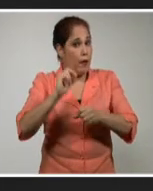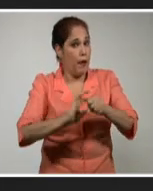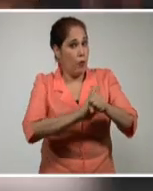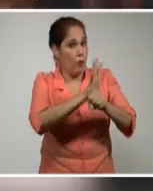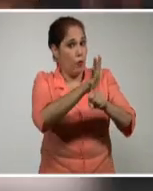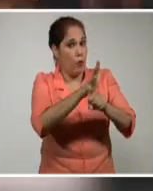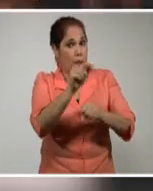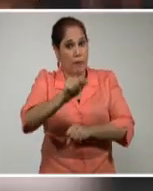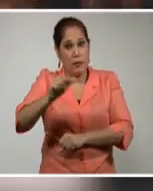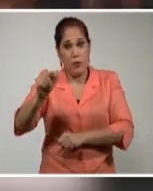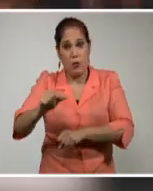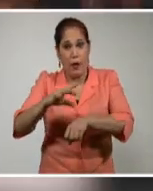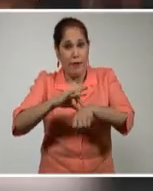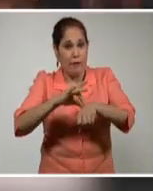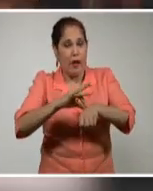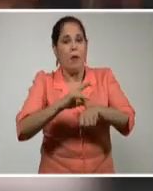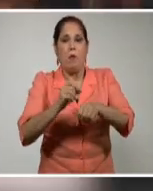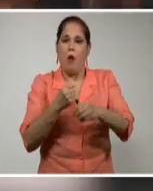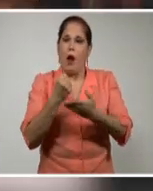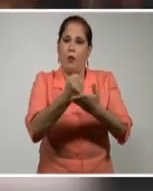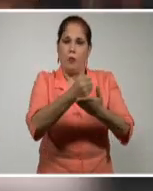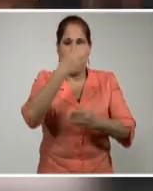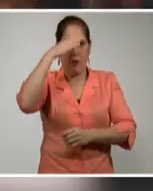médica cubana en territorio italiano.